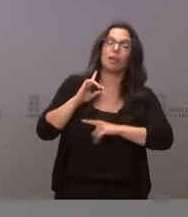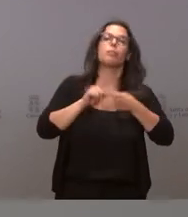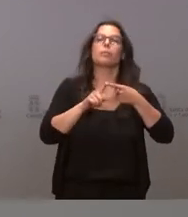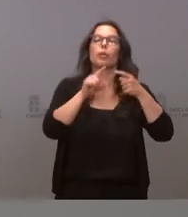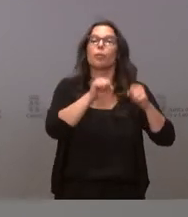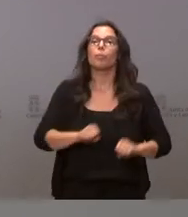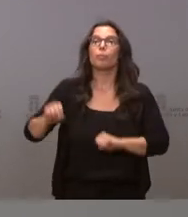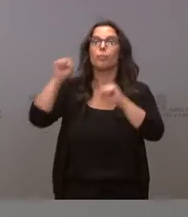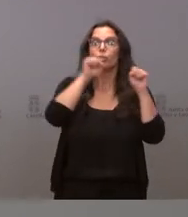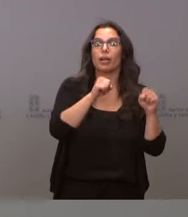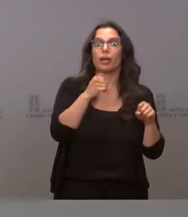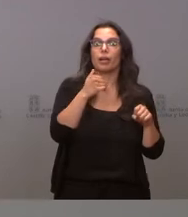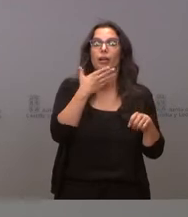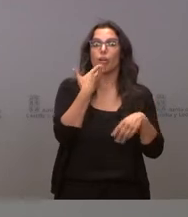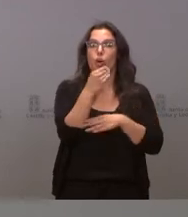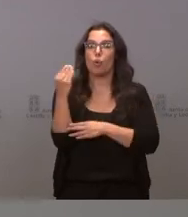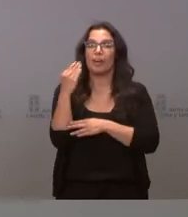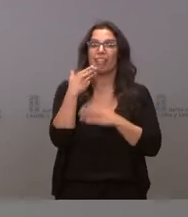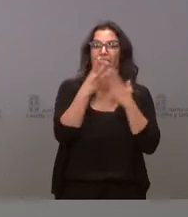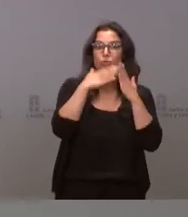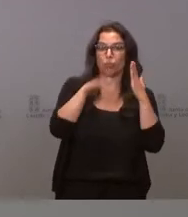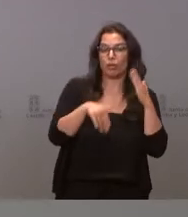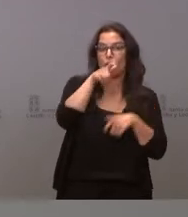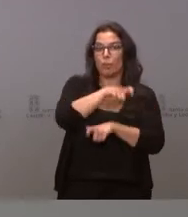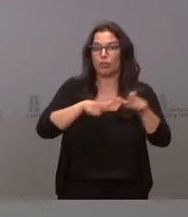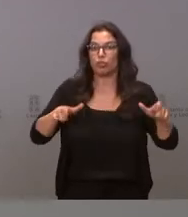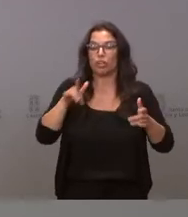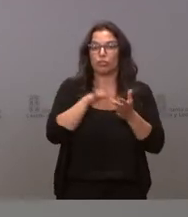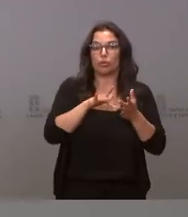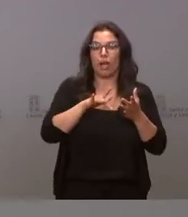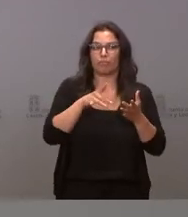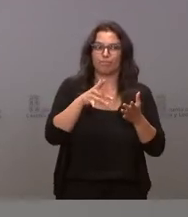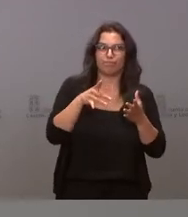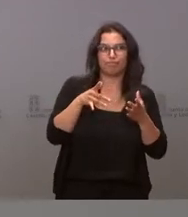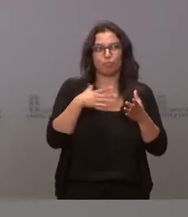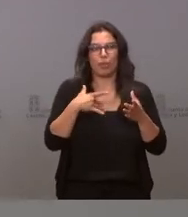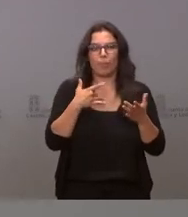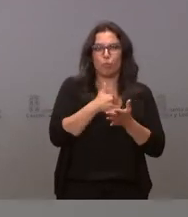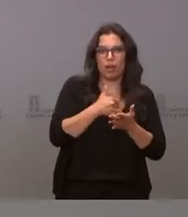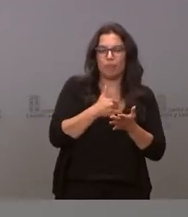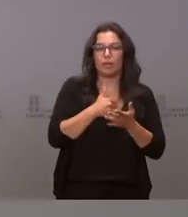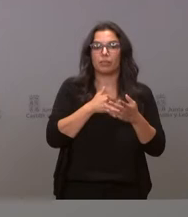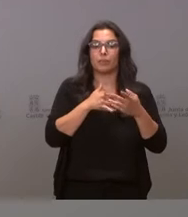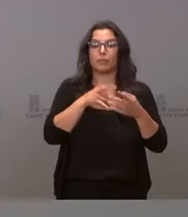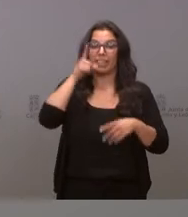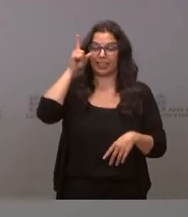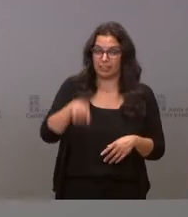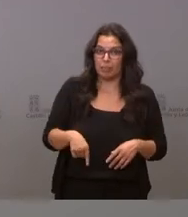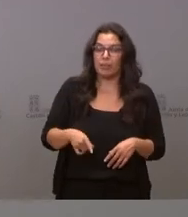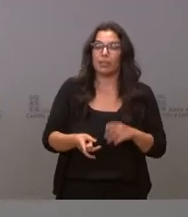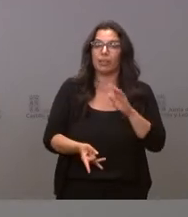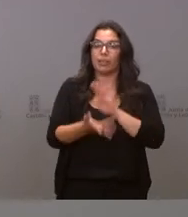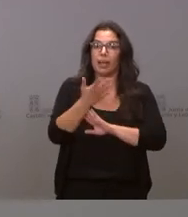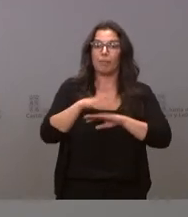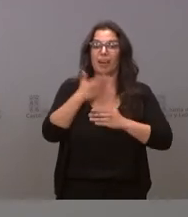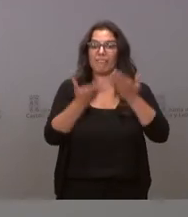proteger a menores, jóvenes y personas que forman parte de colectivos vulnerables, que también nació desde la perspectiva de valorar a las